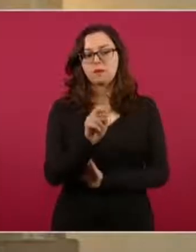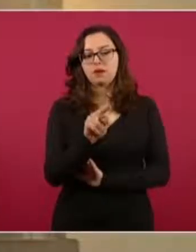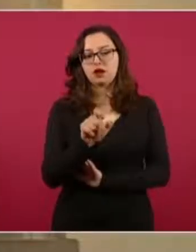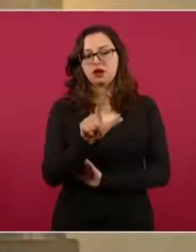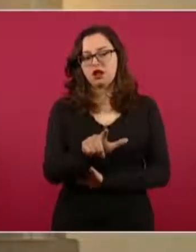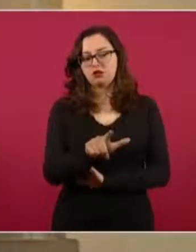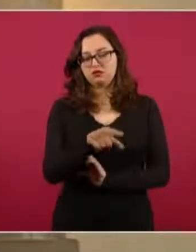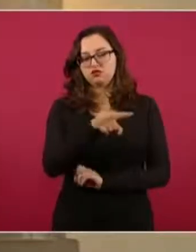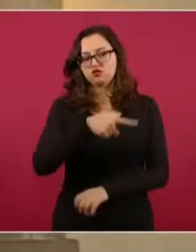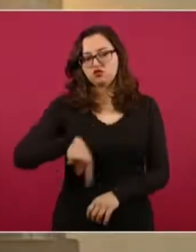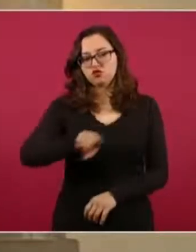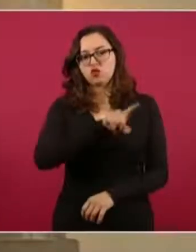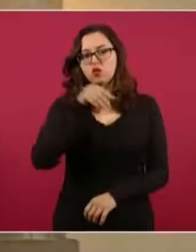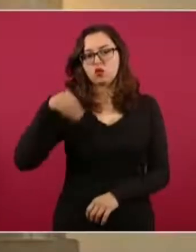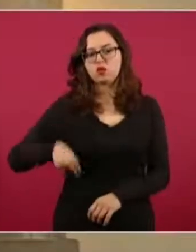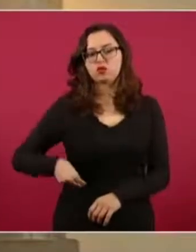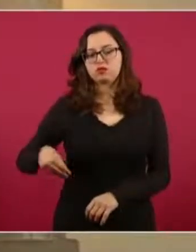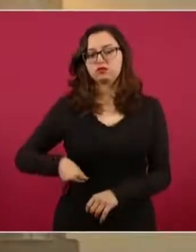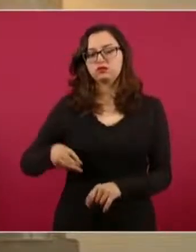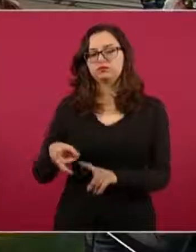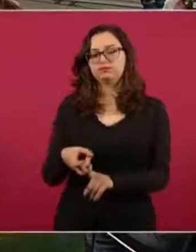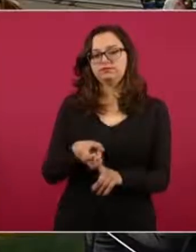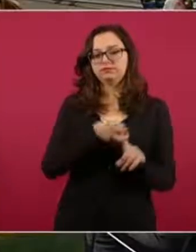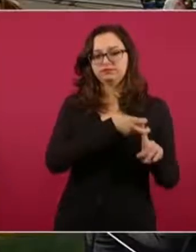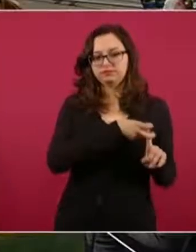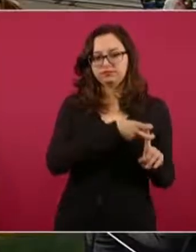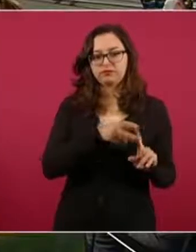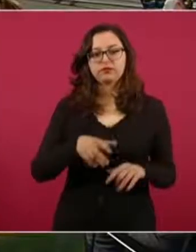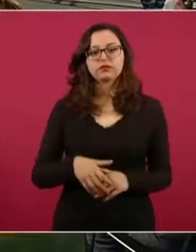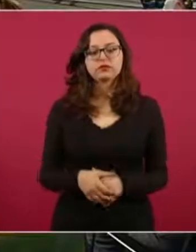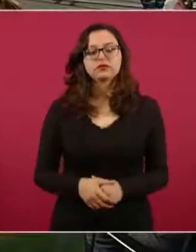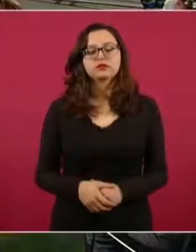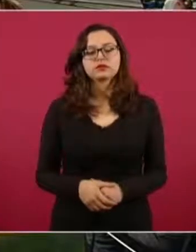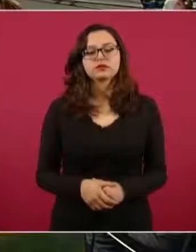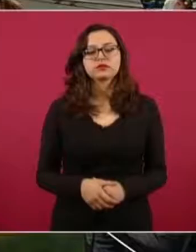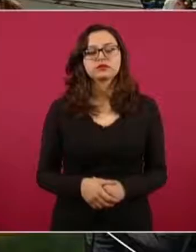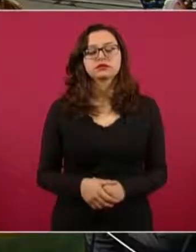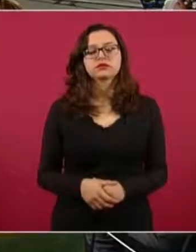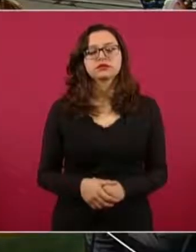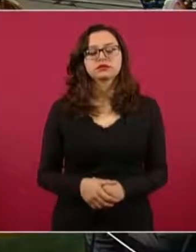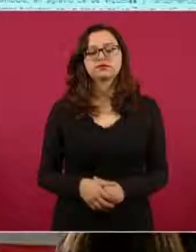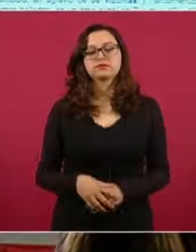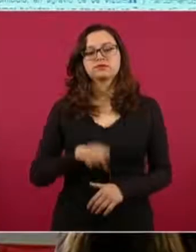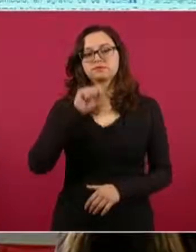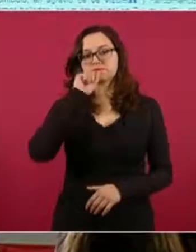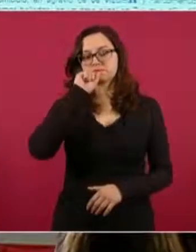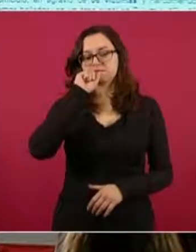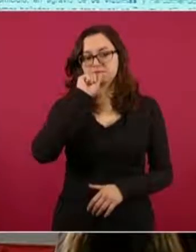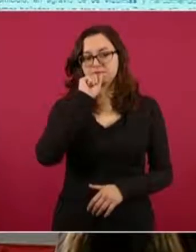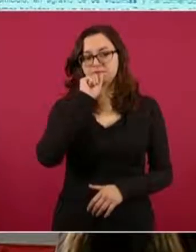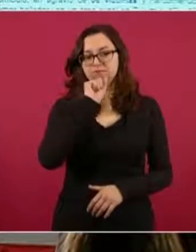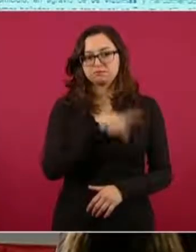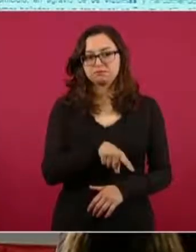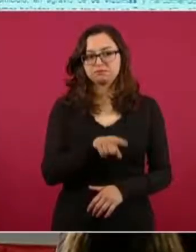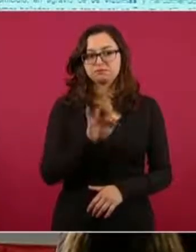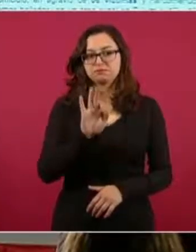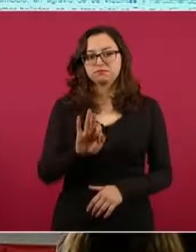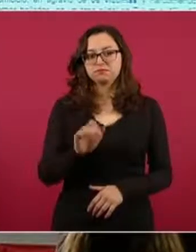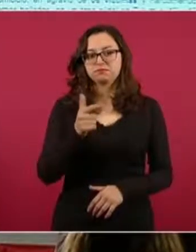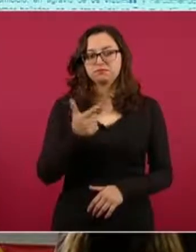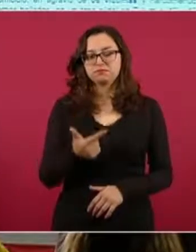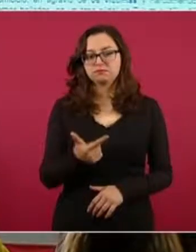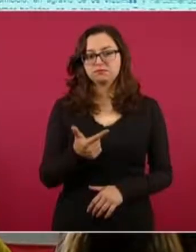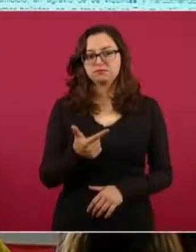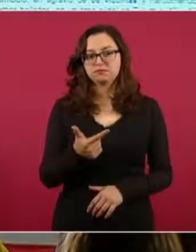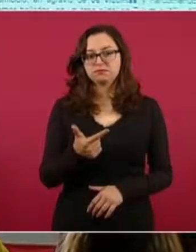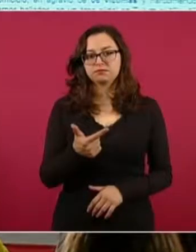de secuestro en diferentes modalidades. Siguiente. También informamos en el caso de la Fiscalía General de Justicia